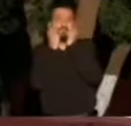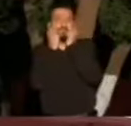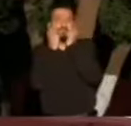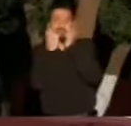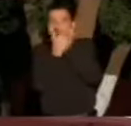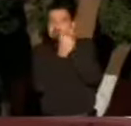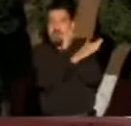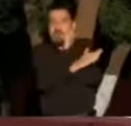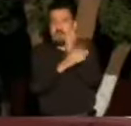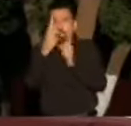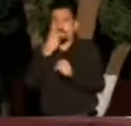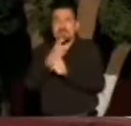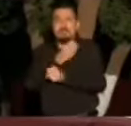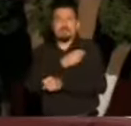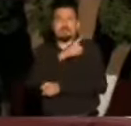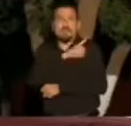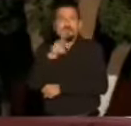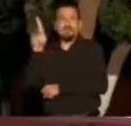la salud del pueblo.